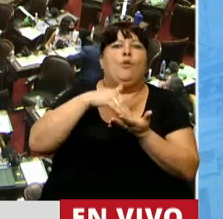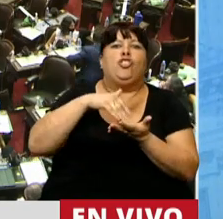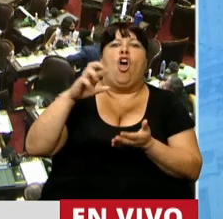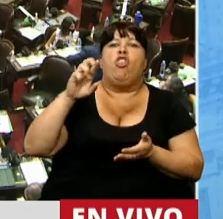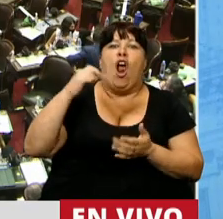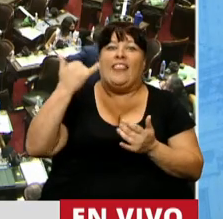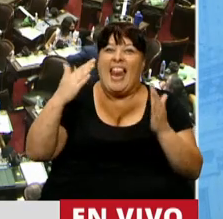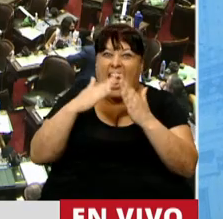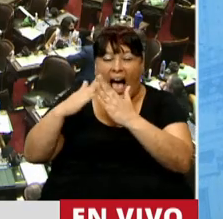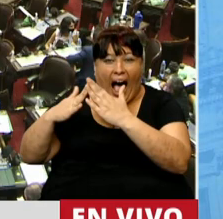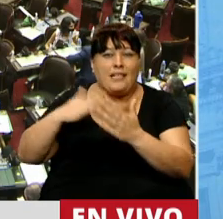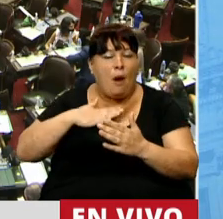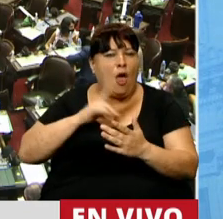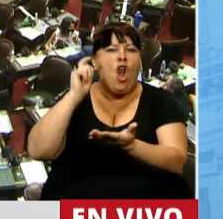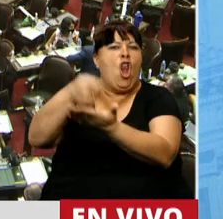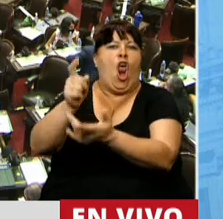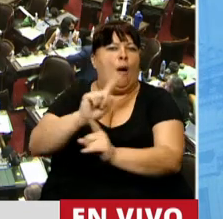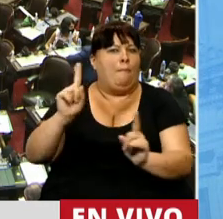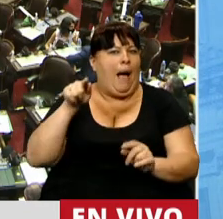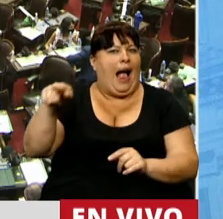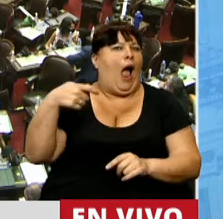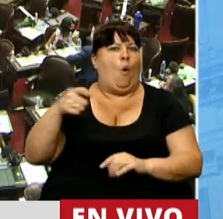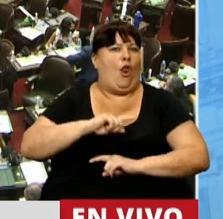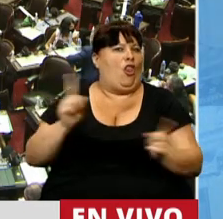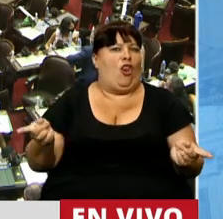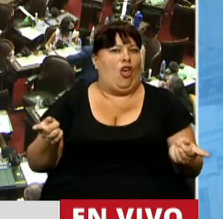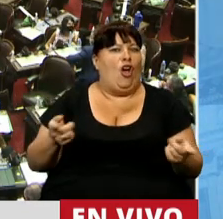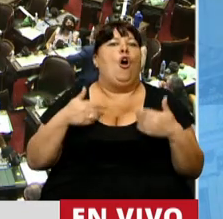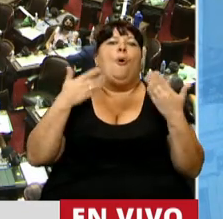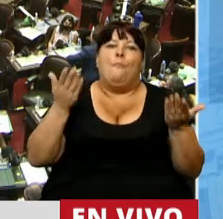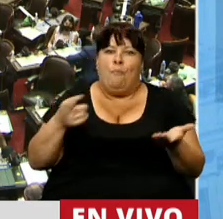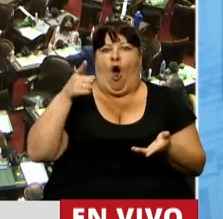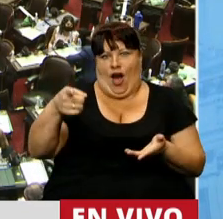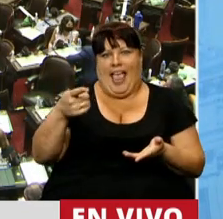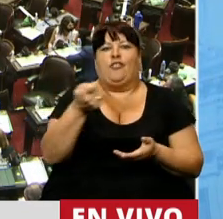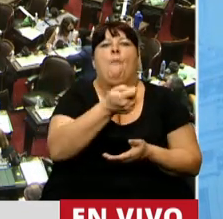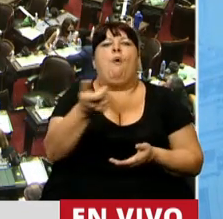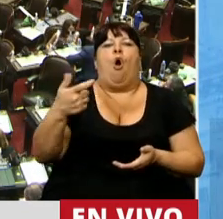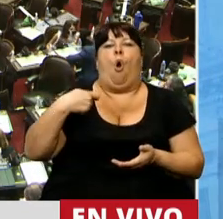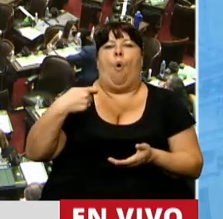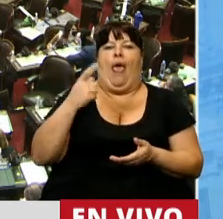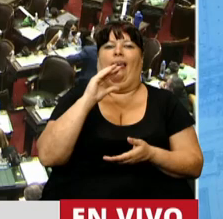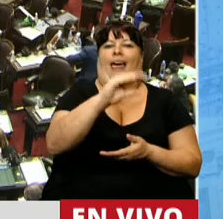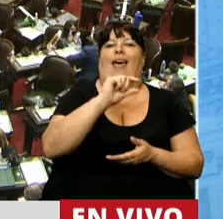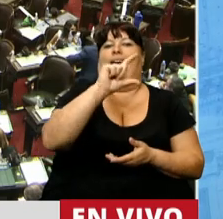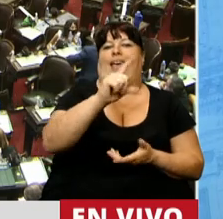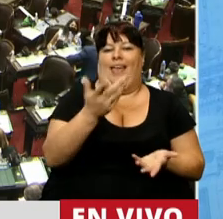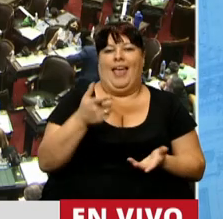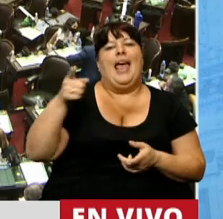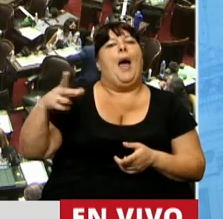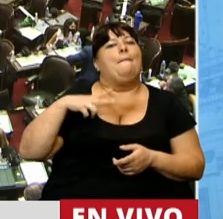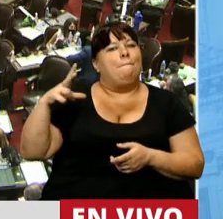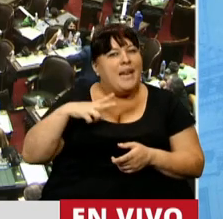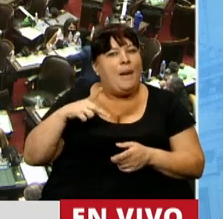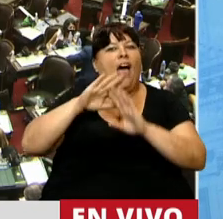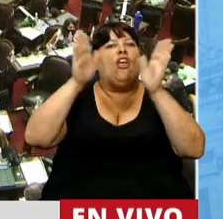de dólares en propiedades no le paga al jubilado, entonces por eso tiene una tasa tan baja. Y el sistema privado va